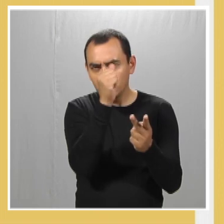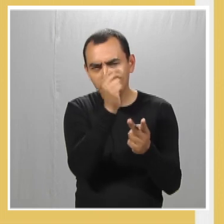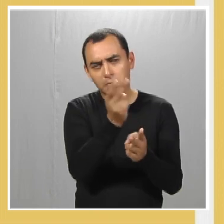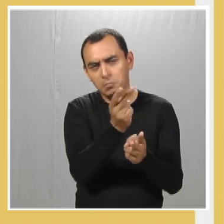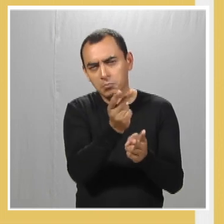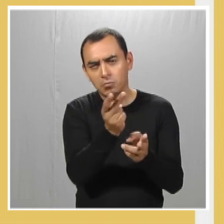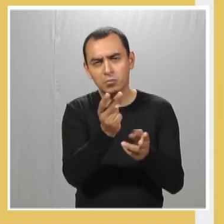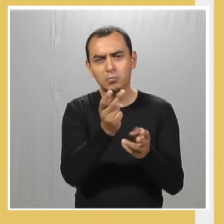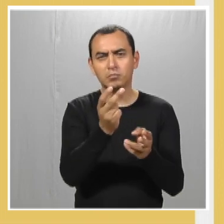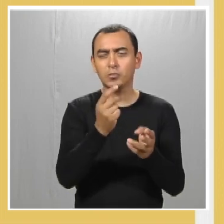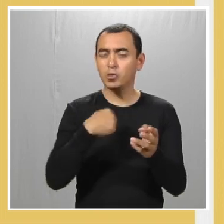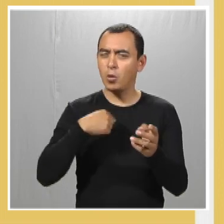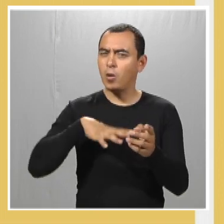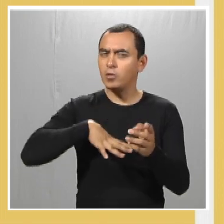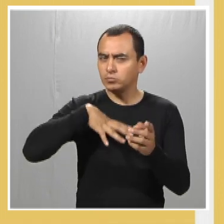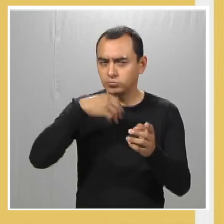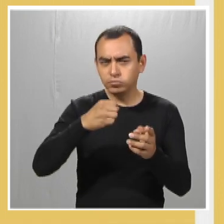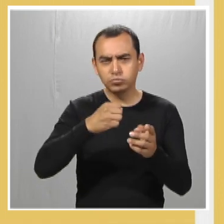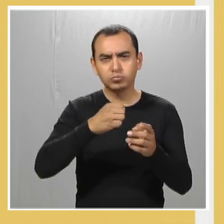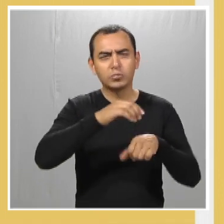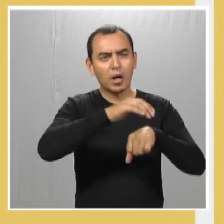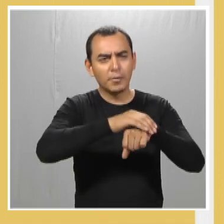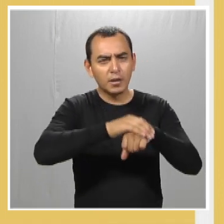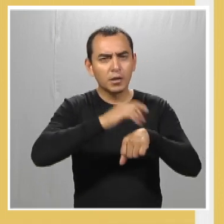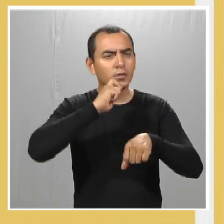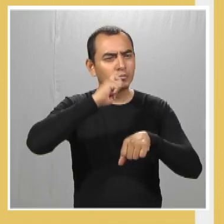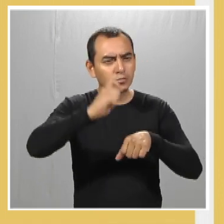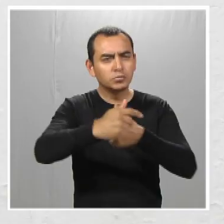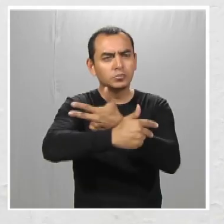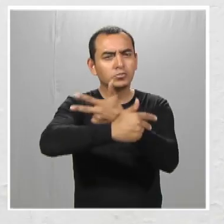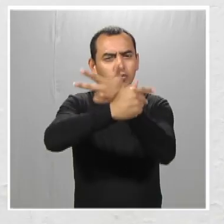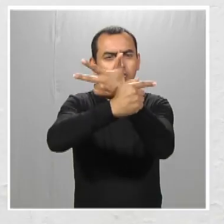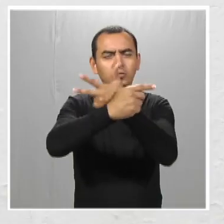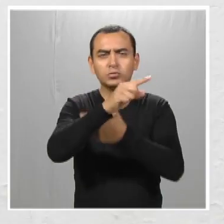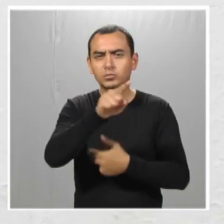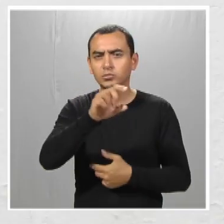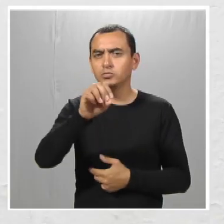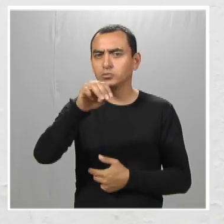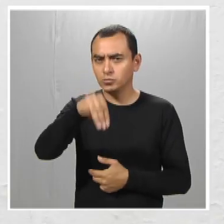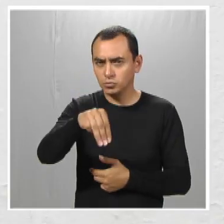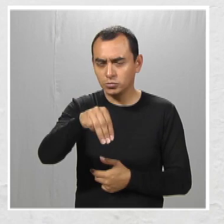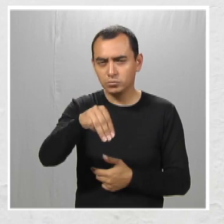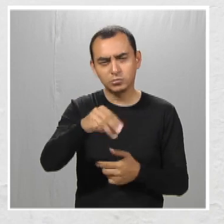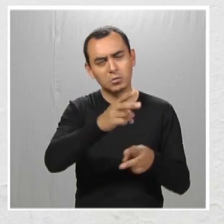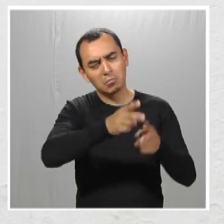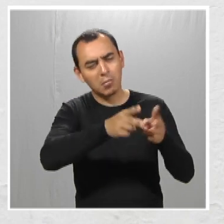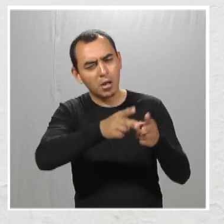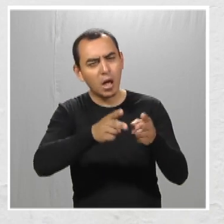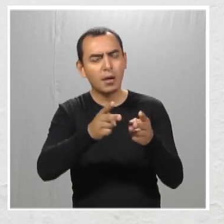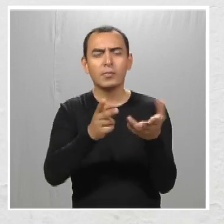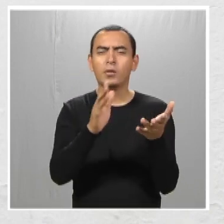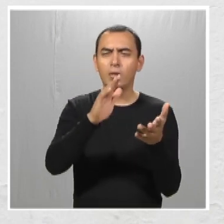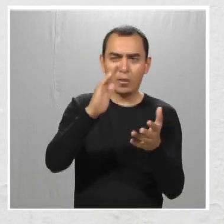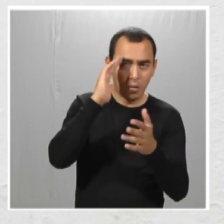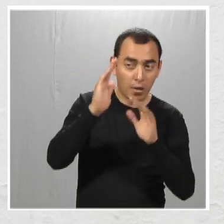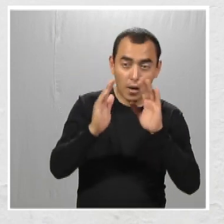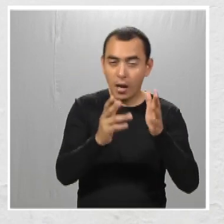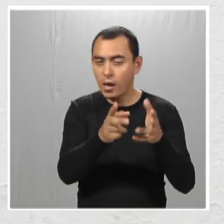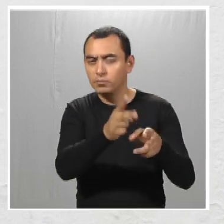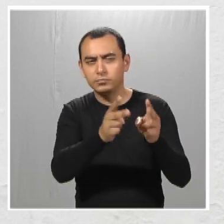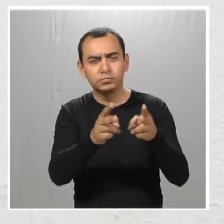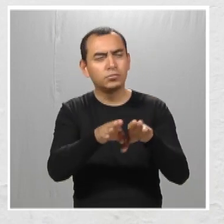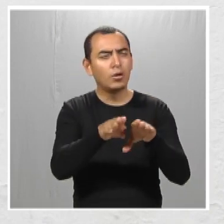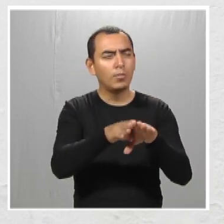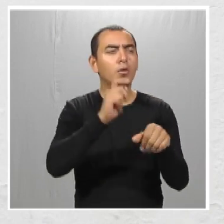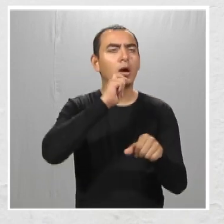hacer una amistad en línea. Pues tenemos las reuniones vía Zoom y, pues, ahí platicamos de nosotros,